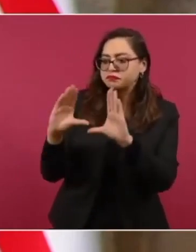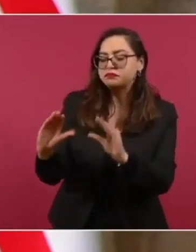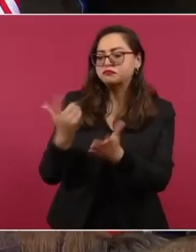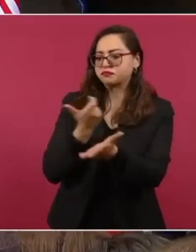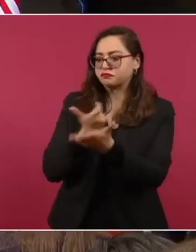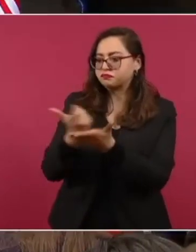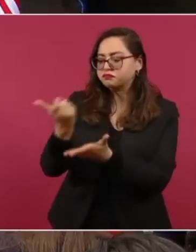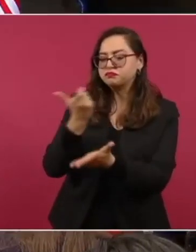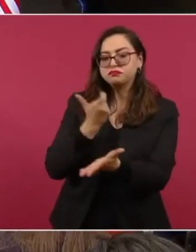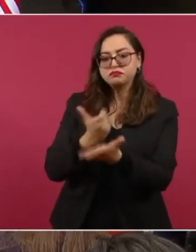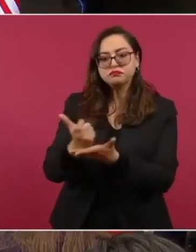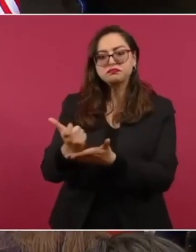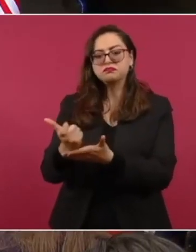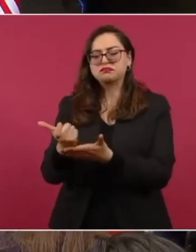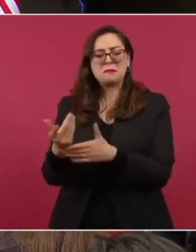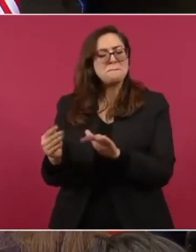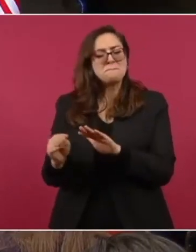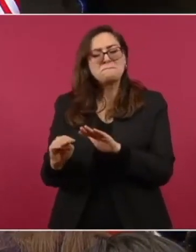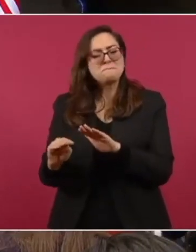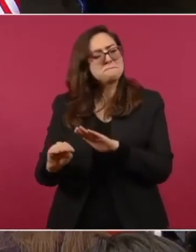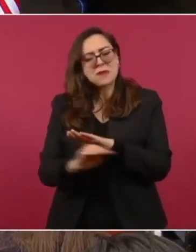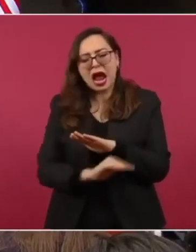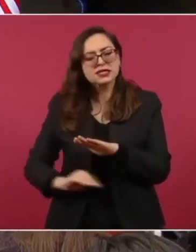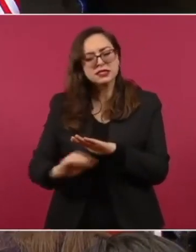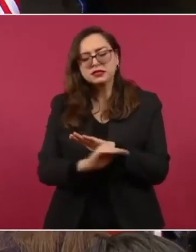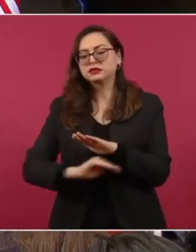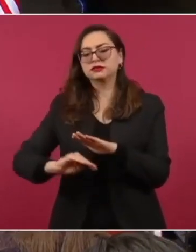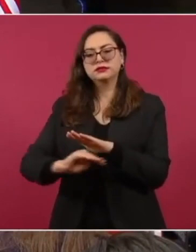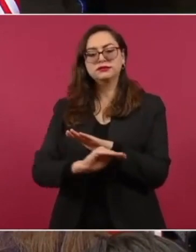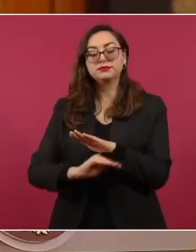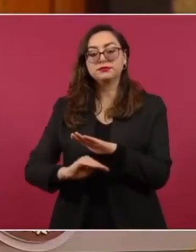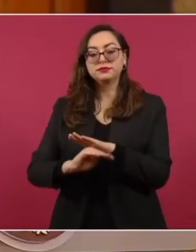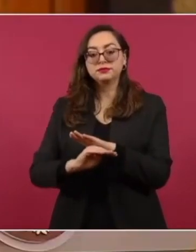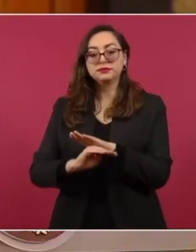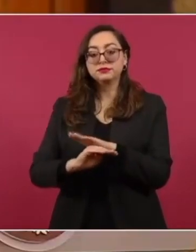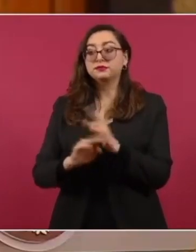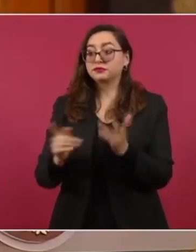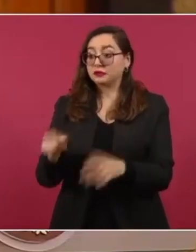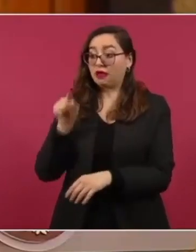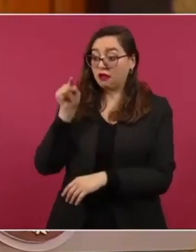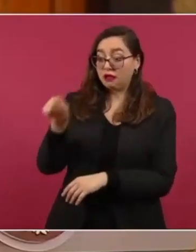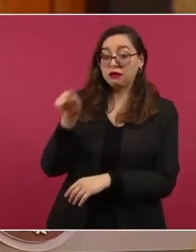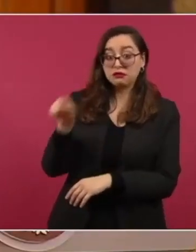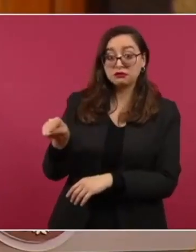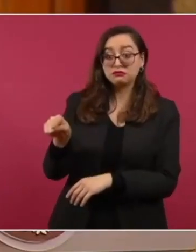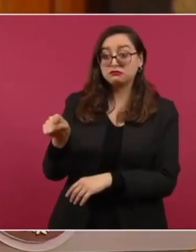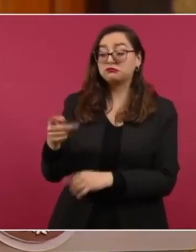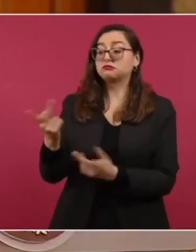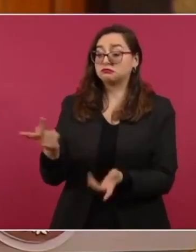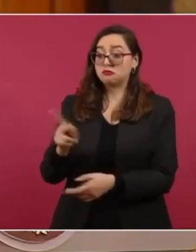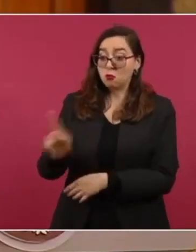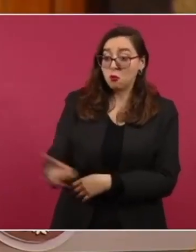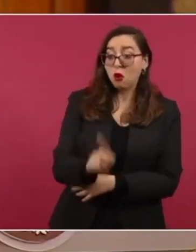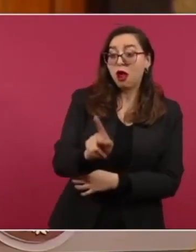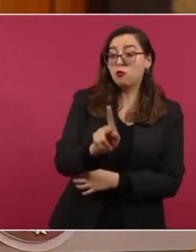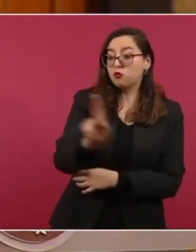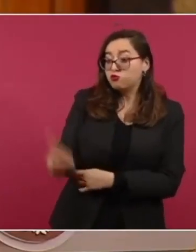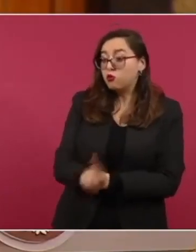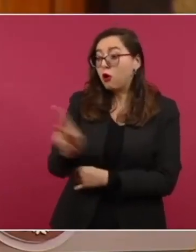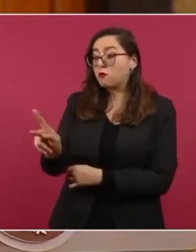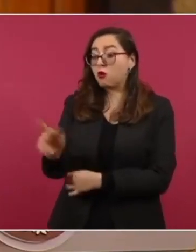e ingresos básicos. Y en los pueblos donde estamos aplicando